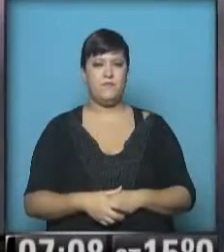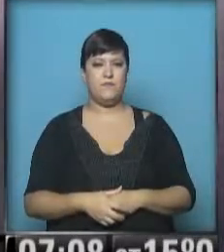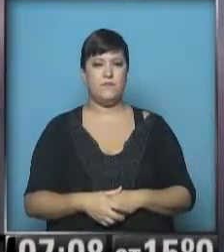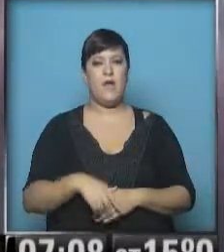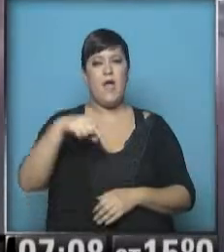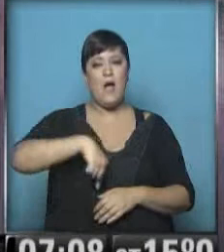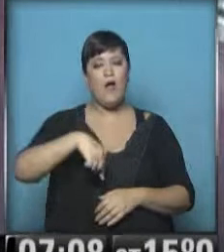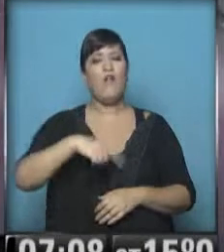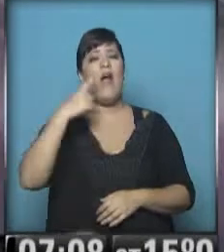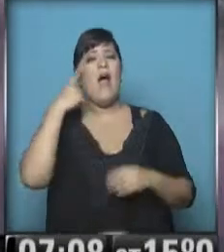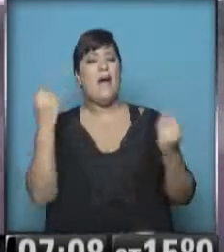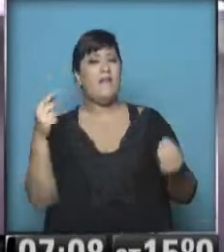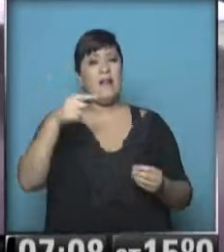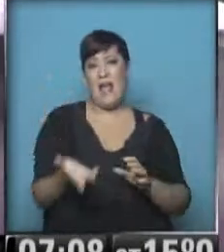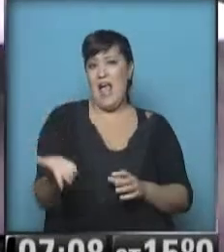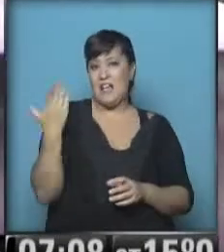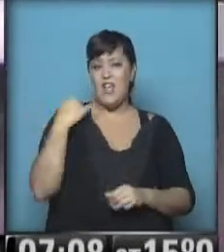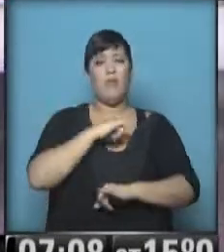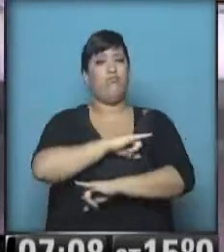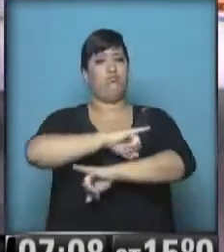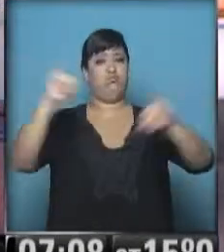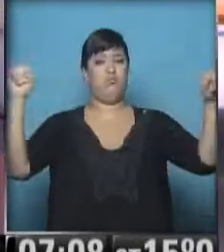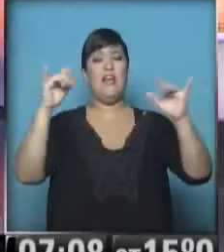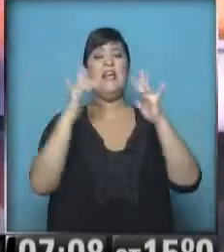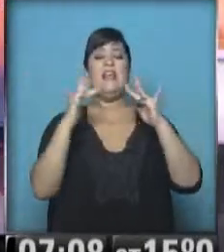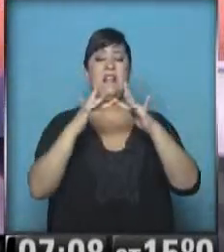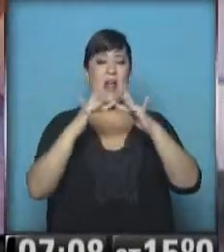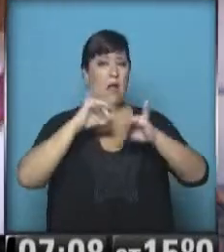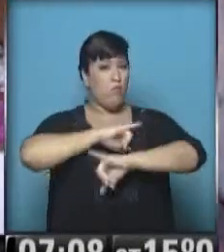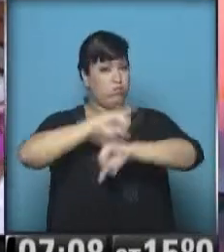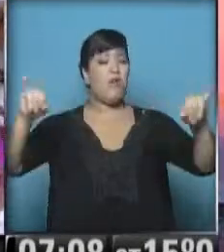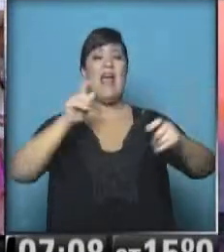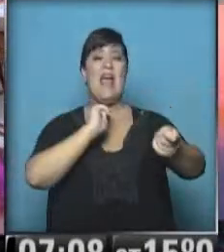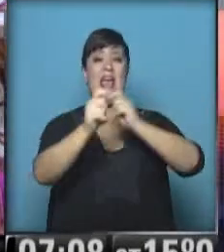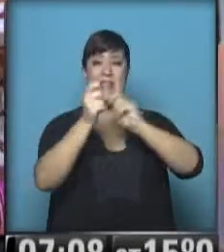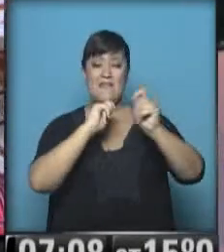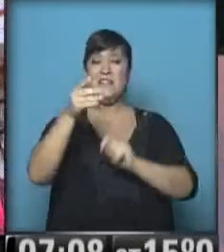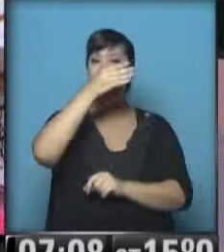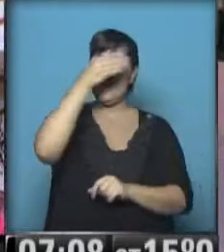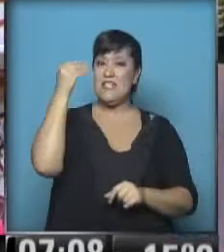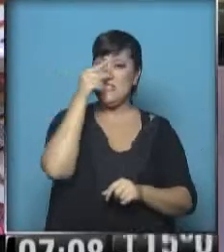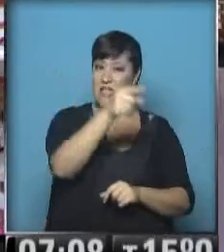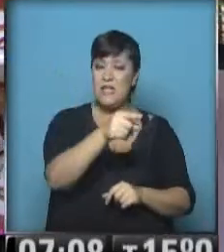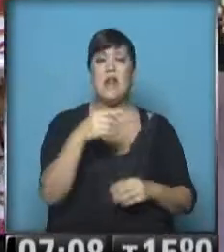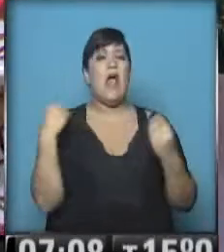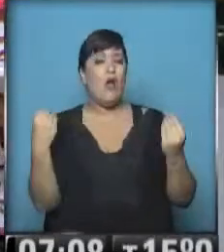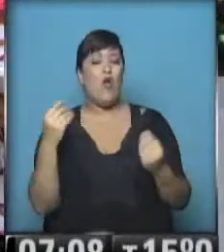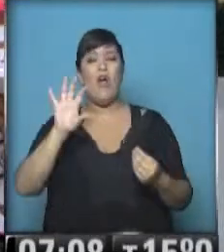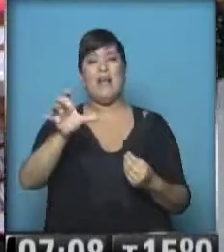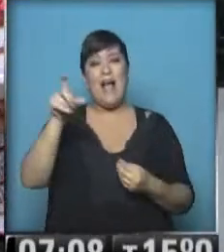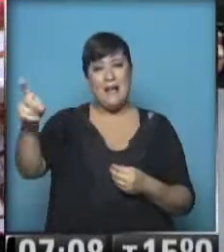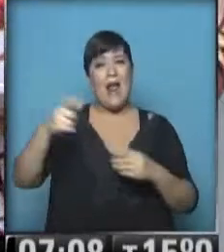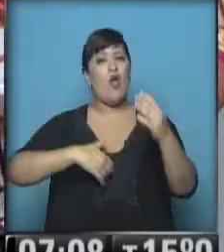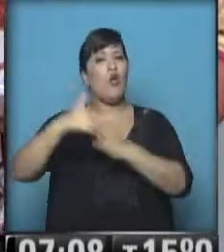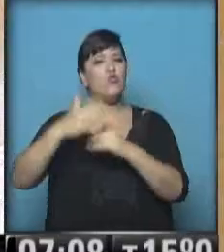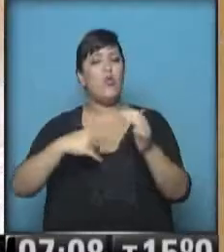Ahora vamos a ver, el día de ayer se publicó en internet una entrevista que consiguió la presidenta Cristina Fernández. Al canal Construir